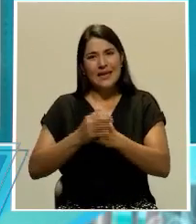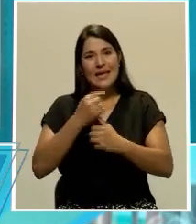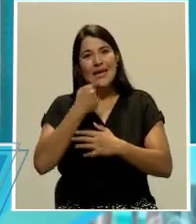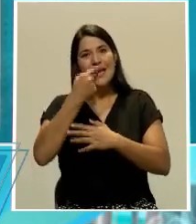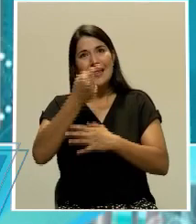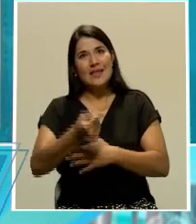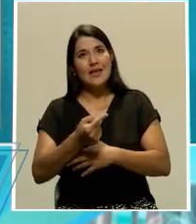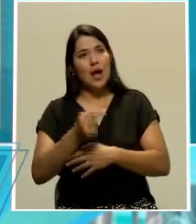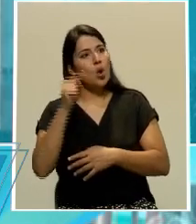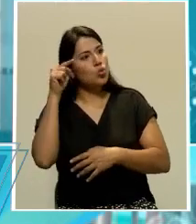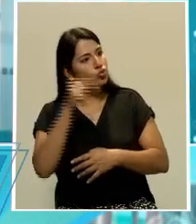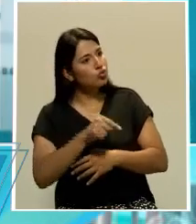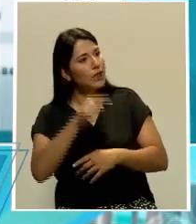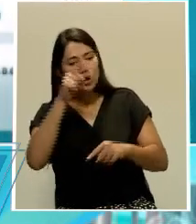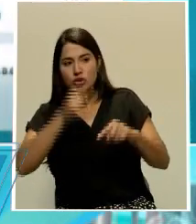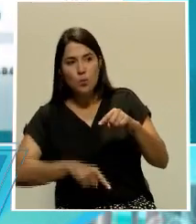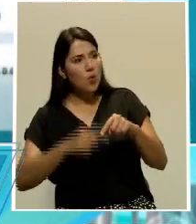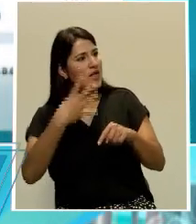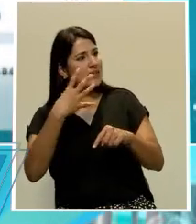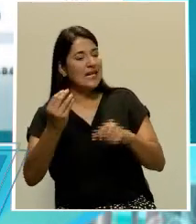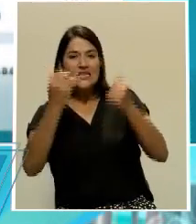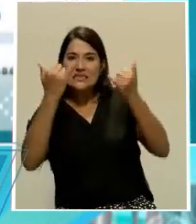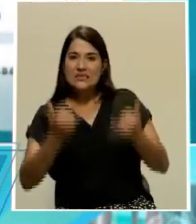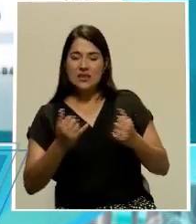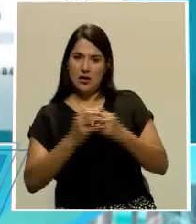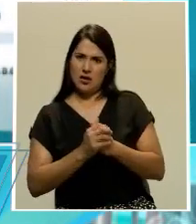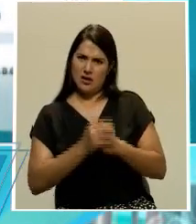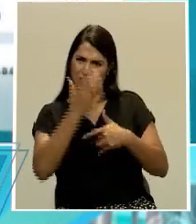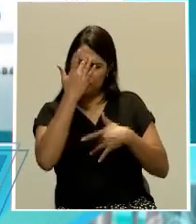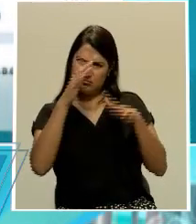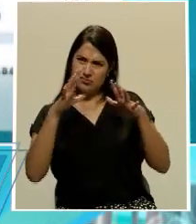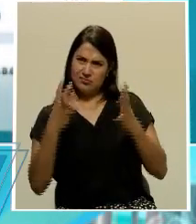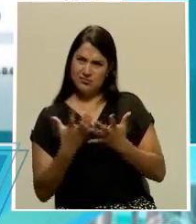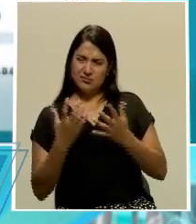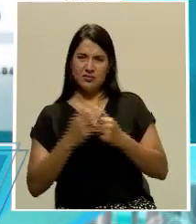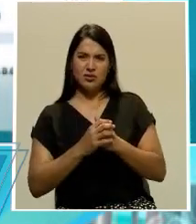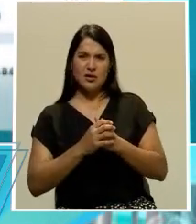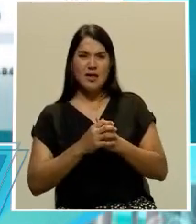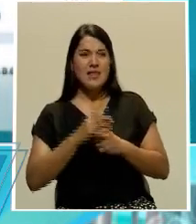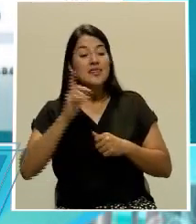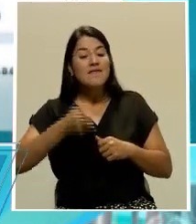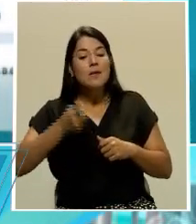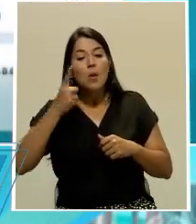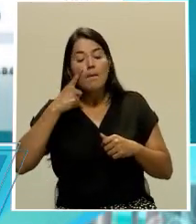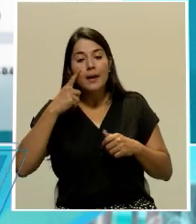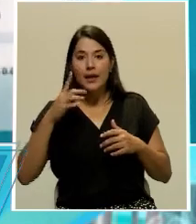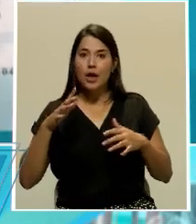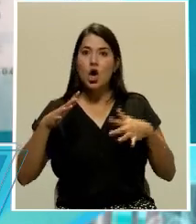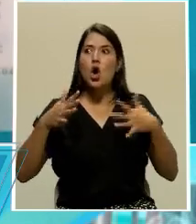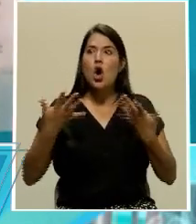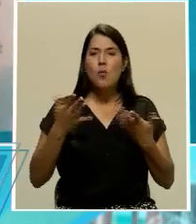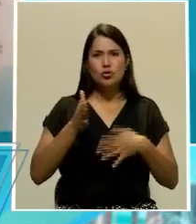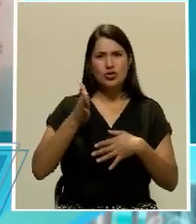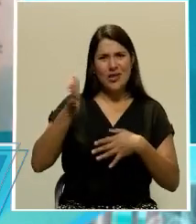mi cadáver, se va en estas circunstancias. Usted tiene, digamos, hay que ver de qué forma se va el presidente de la República, también a un lugar en donde